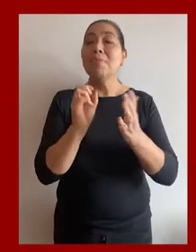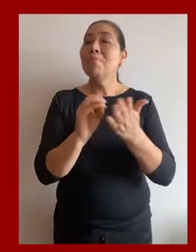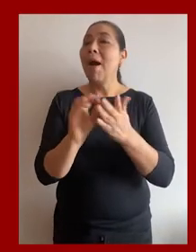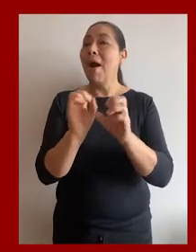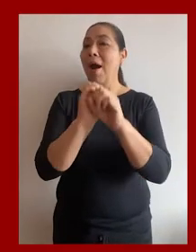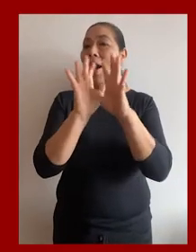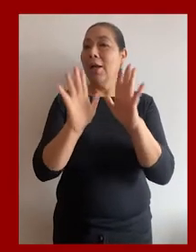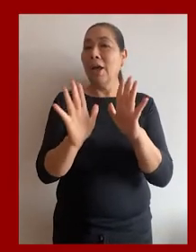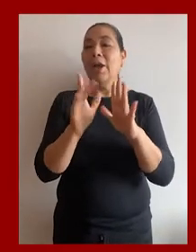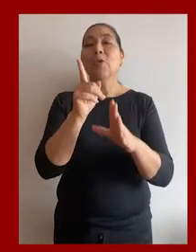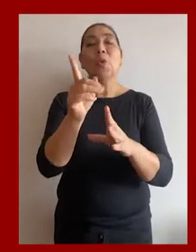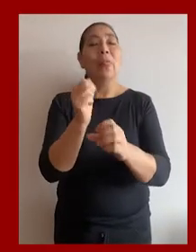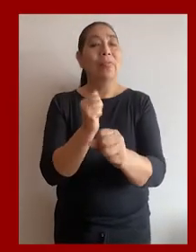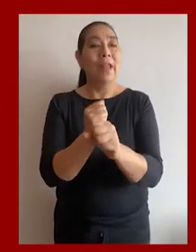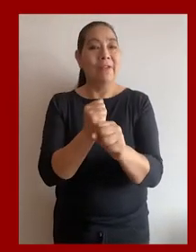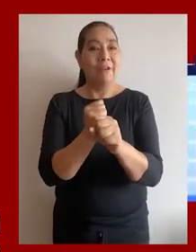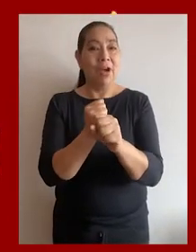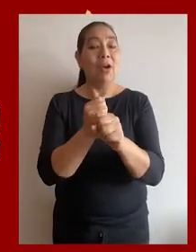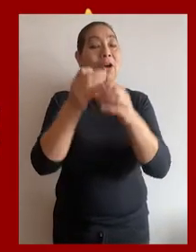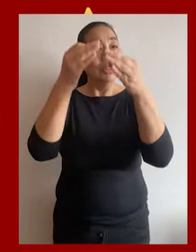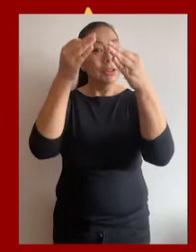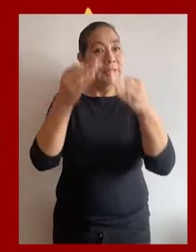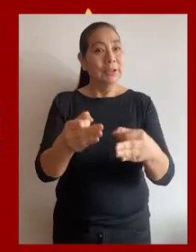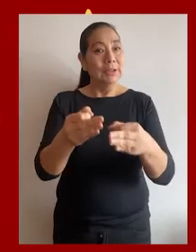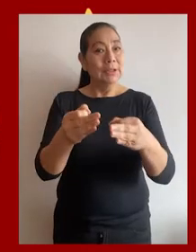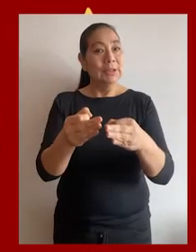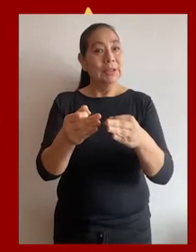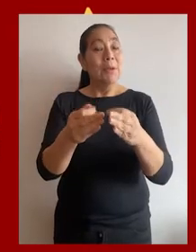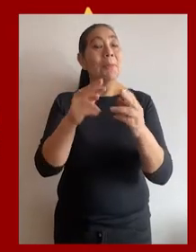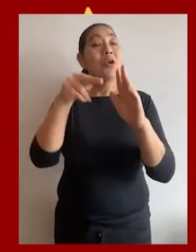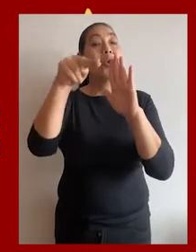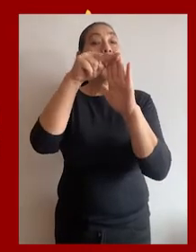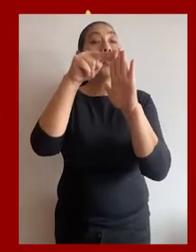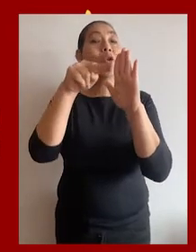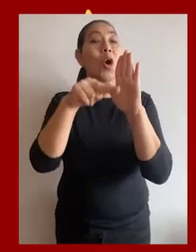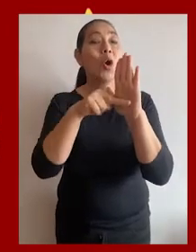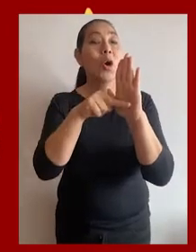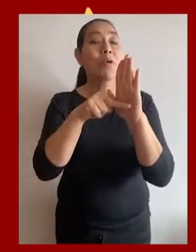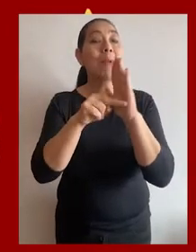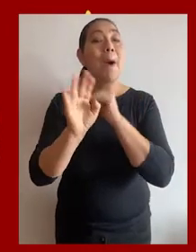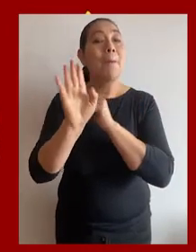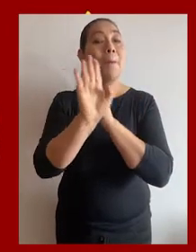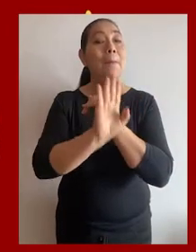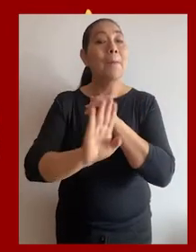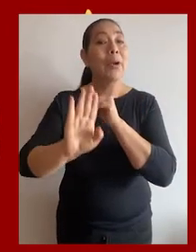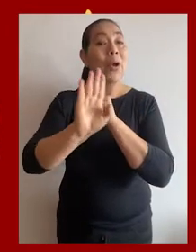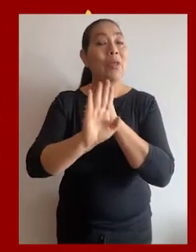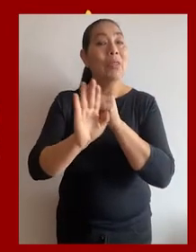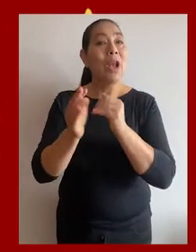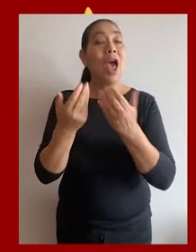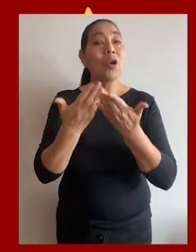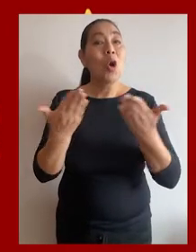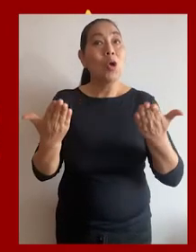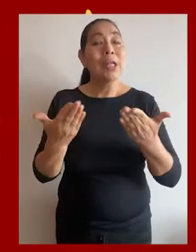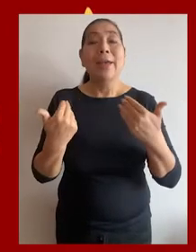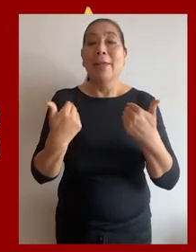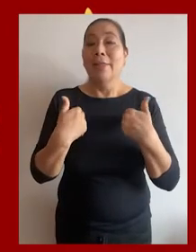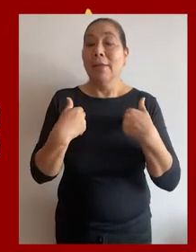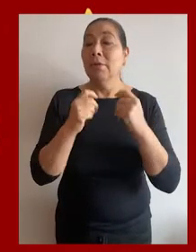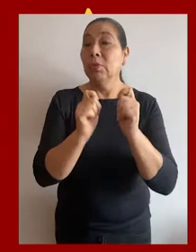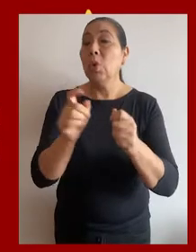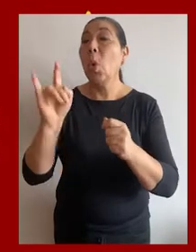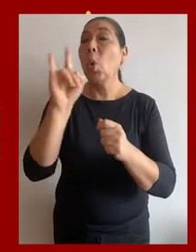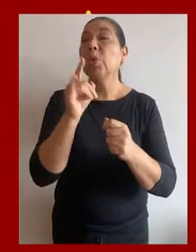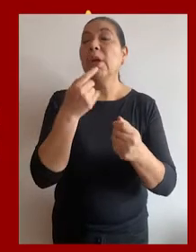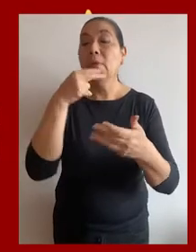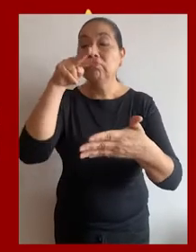eficacia y transparencia en las operaciones. Asegurar el cumplimiento del marco normativo. Proteger los recursos y bienes del Estado